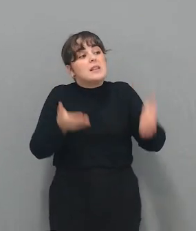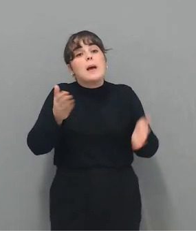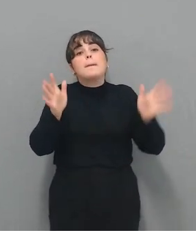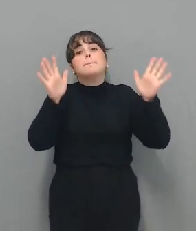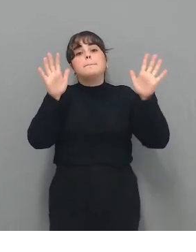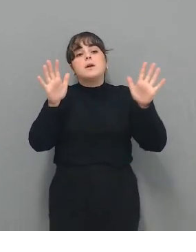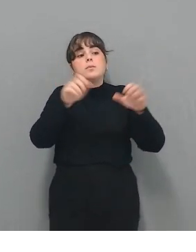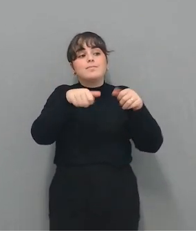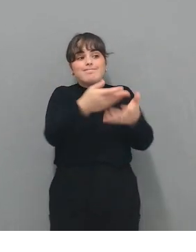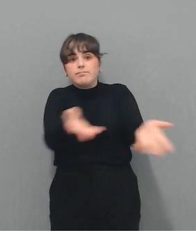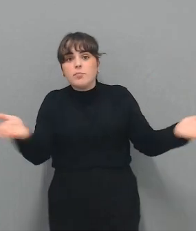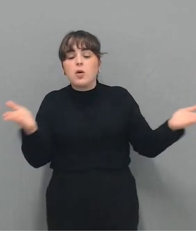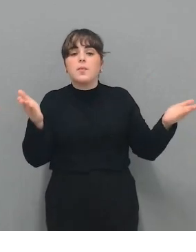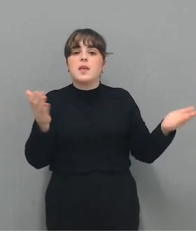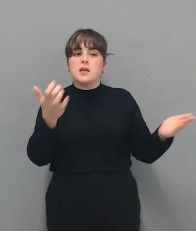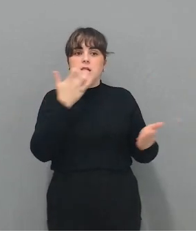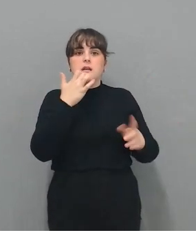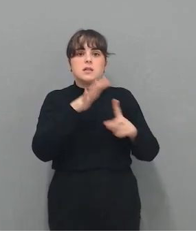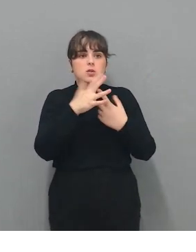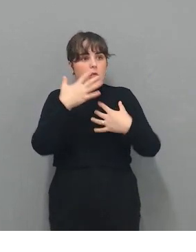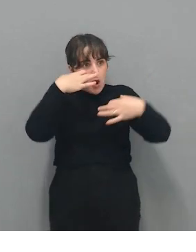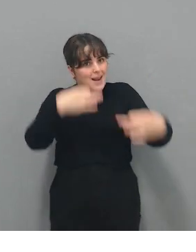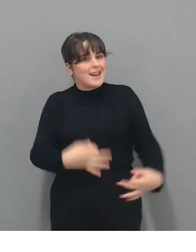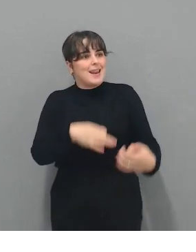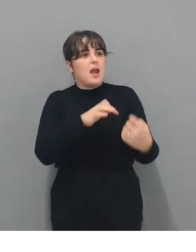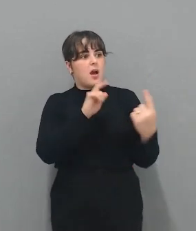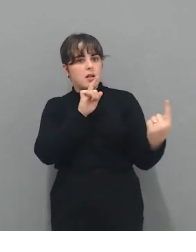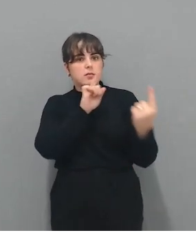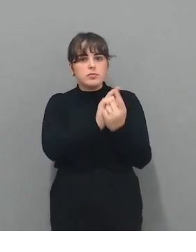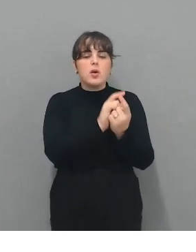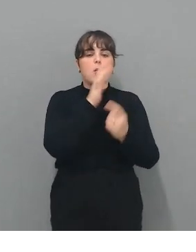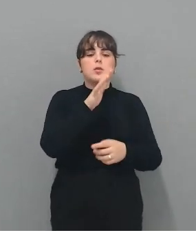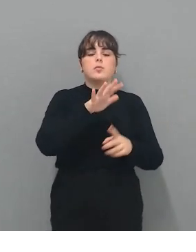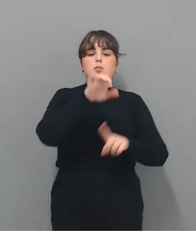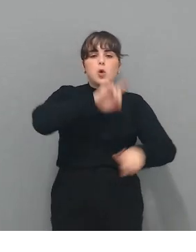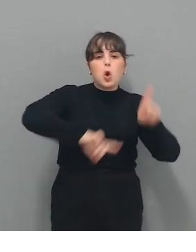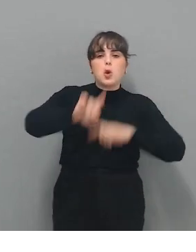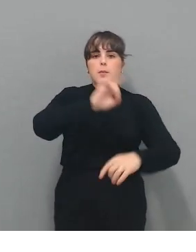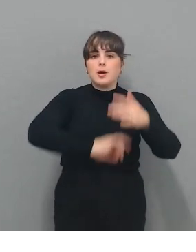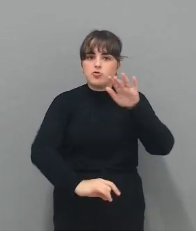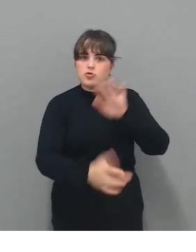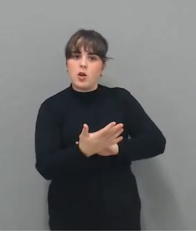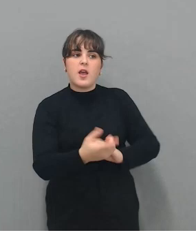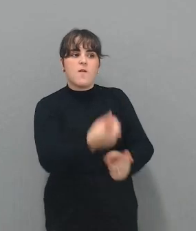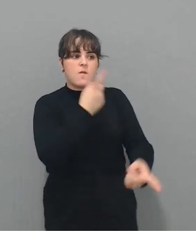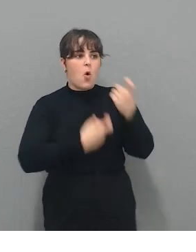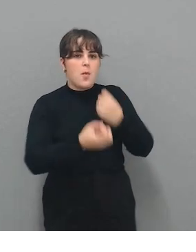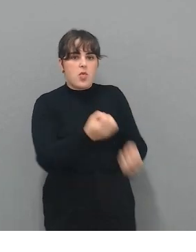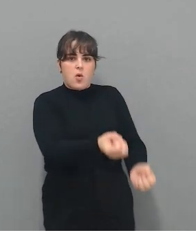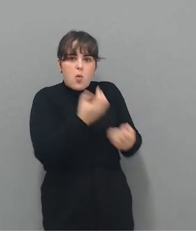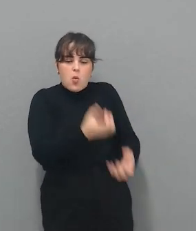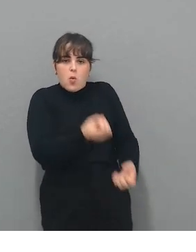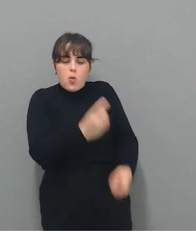población, cuando se tenga que enfrentar en su día a día o en algún problema, tenga la información suficiente como para saber cuáles son sus